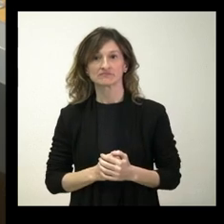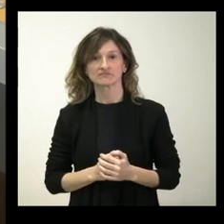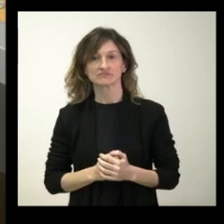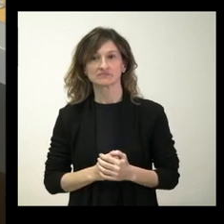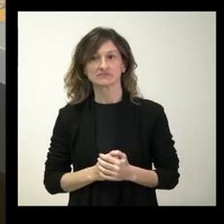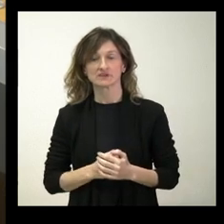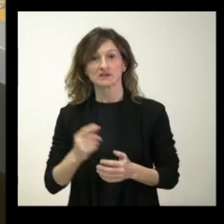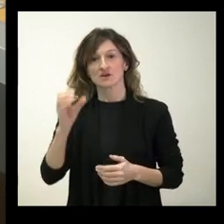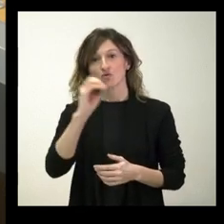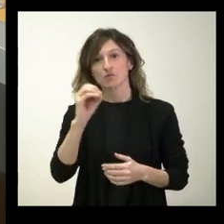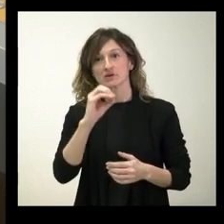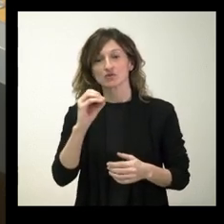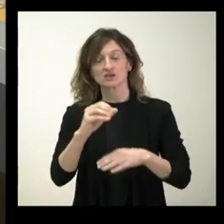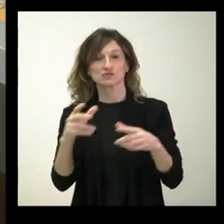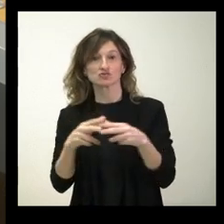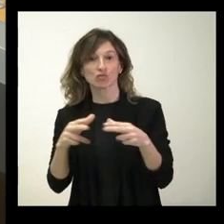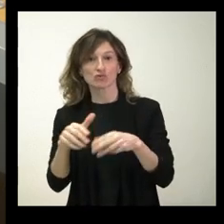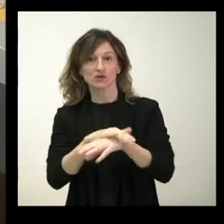de sus desacuerdos con los socios de Gobierno.